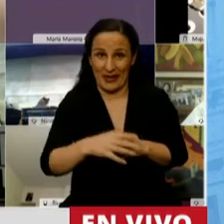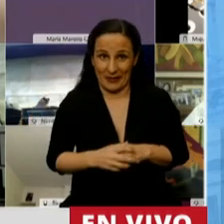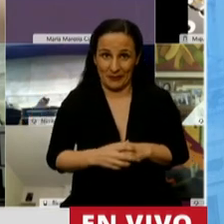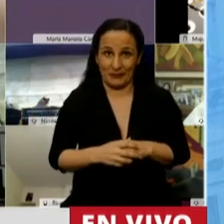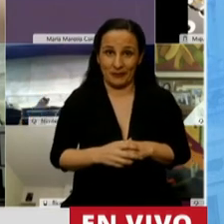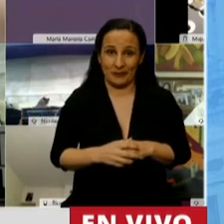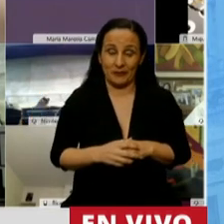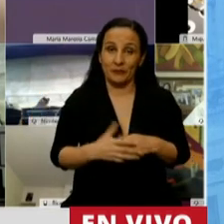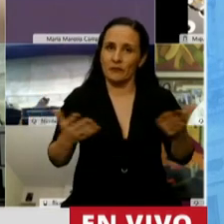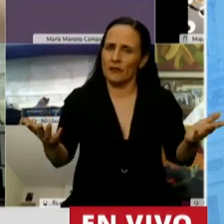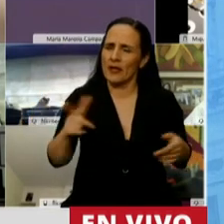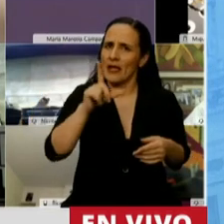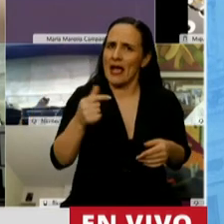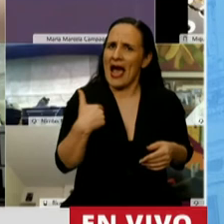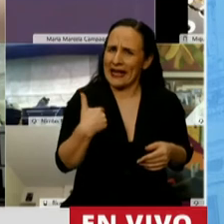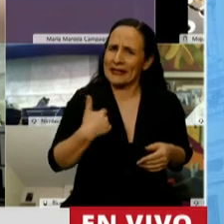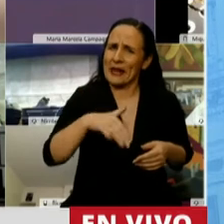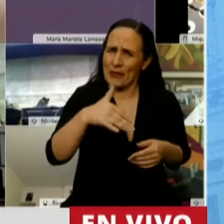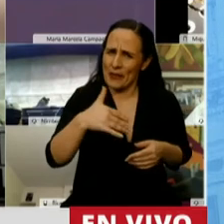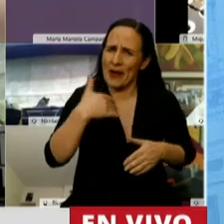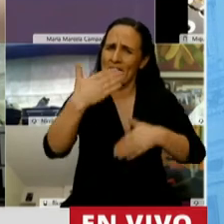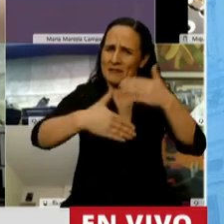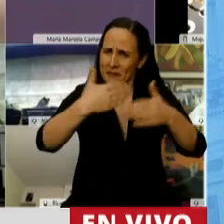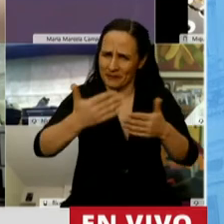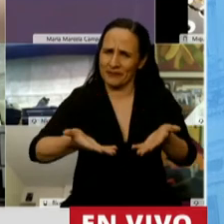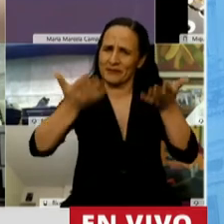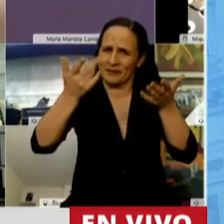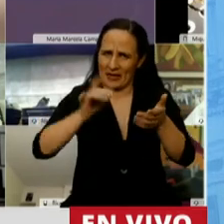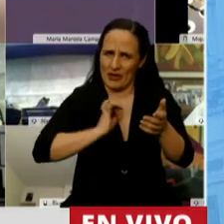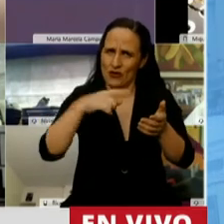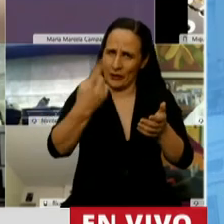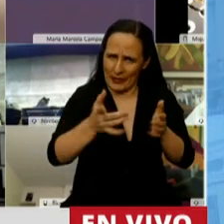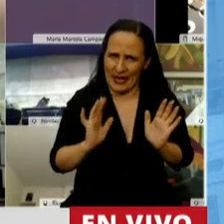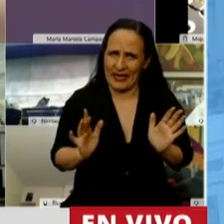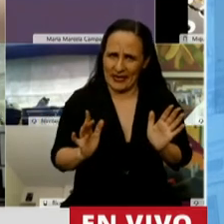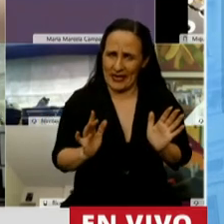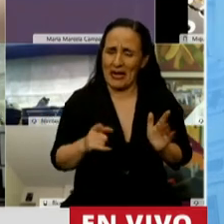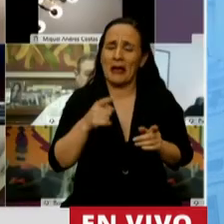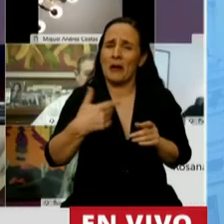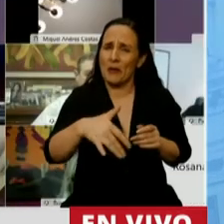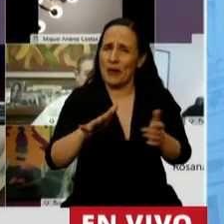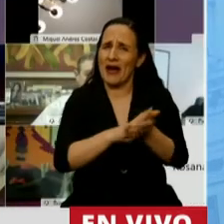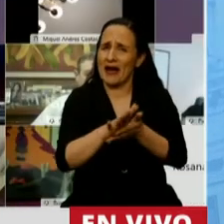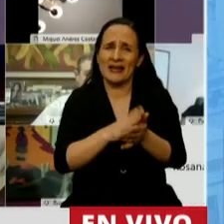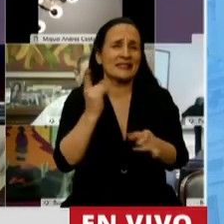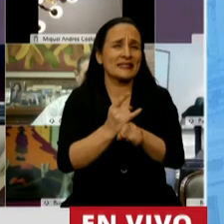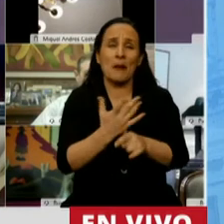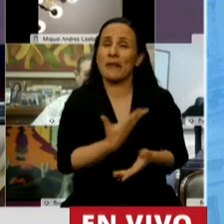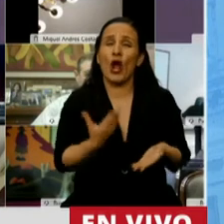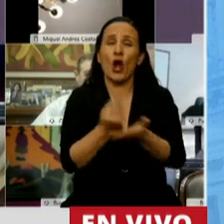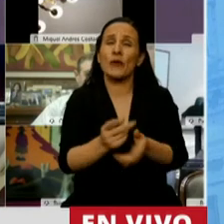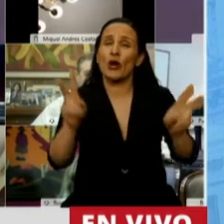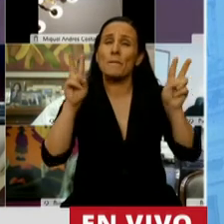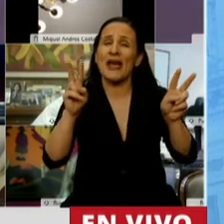presidente, nuestro país va a crecer con este presupuesto en el 2021. Y va a salir como lo hizo siempre todo gobierno peronista.